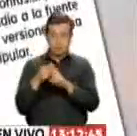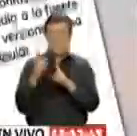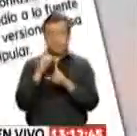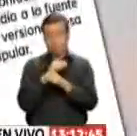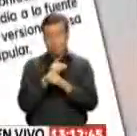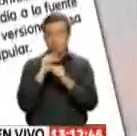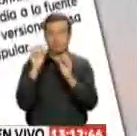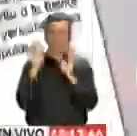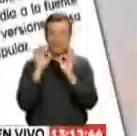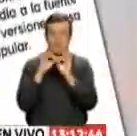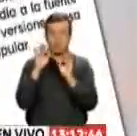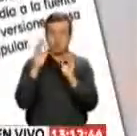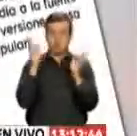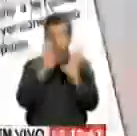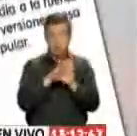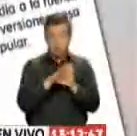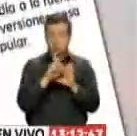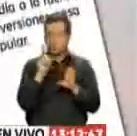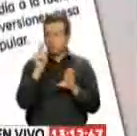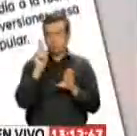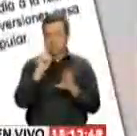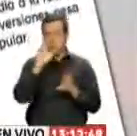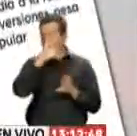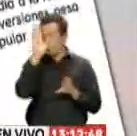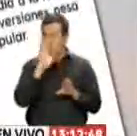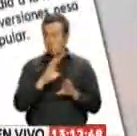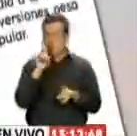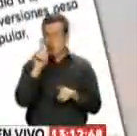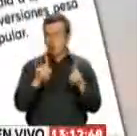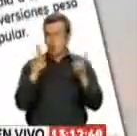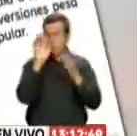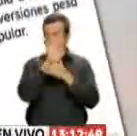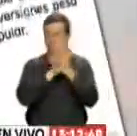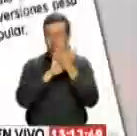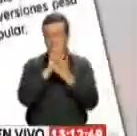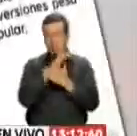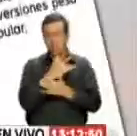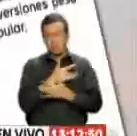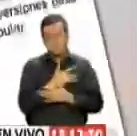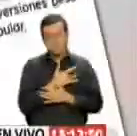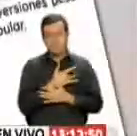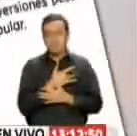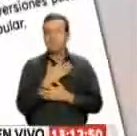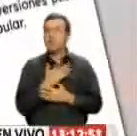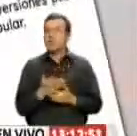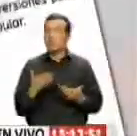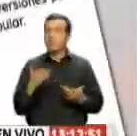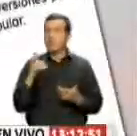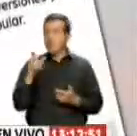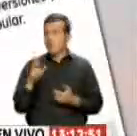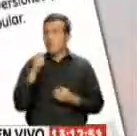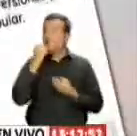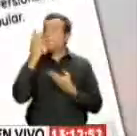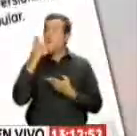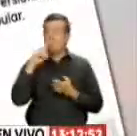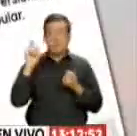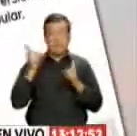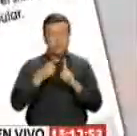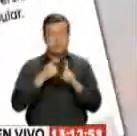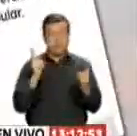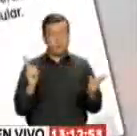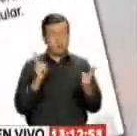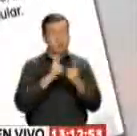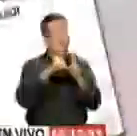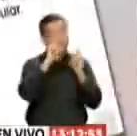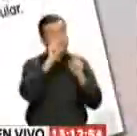Nunca se pensó en cerrar el diario público. La confusión que lamentamos se hubiera evitado si para informar se acudía a la